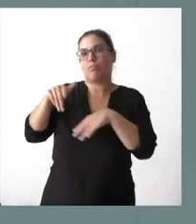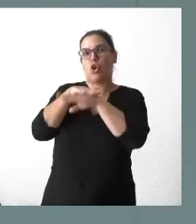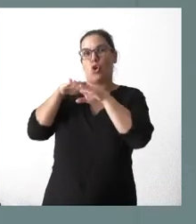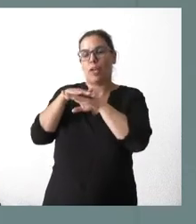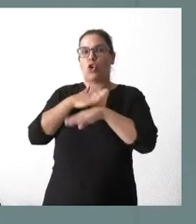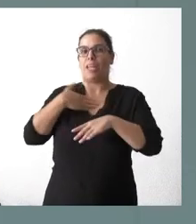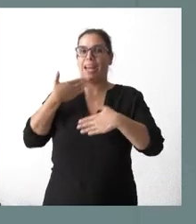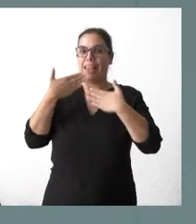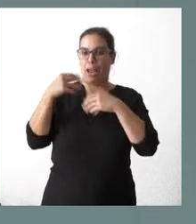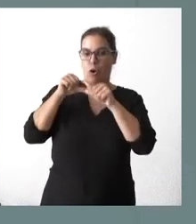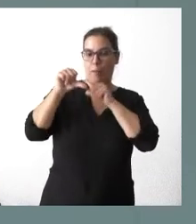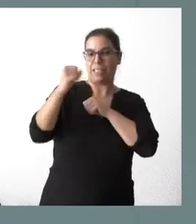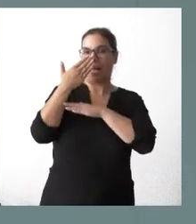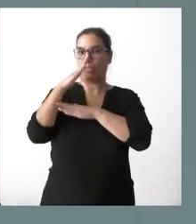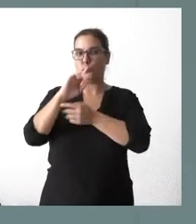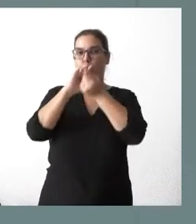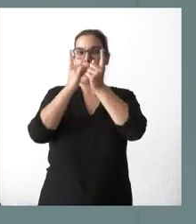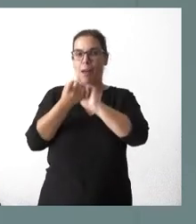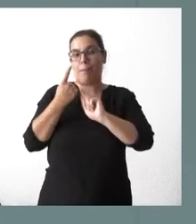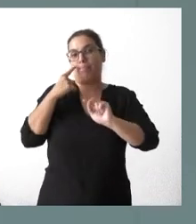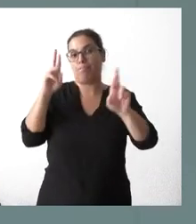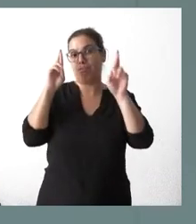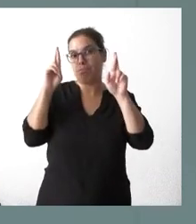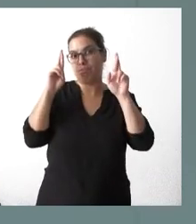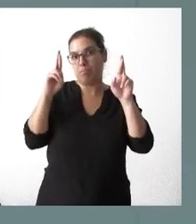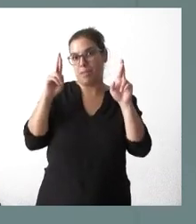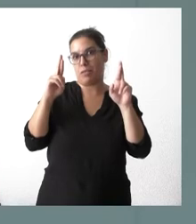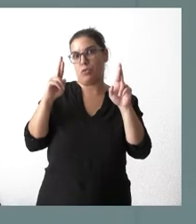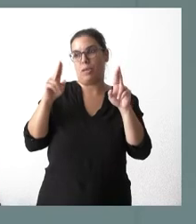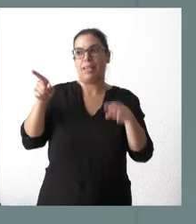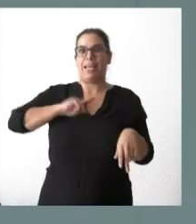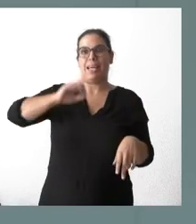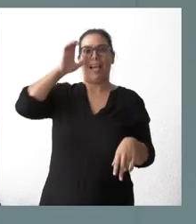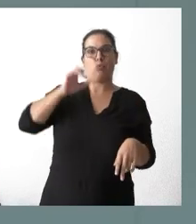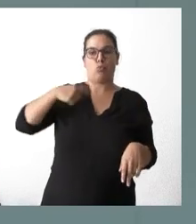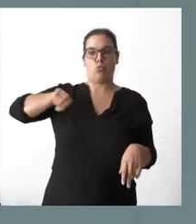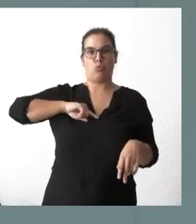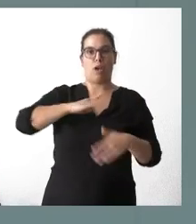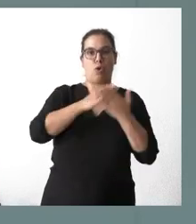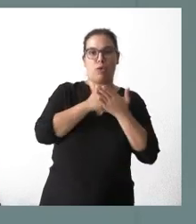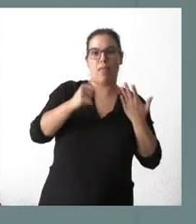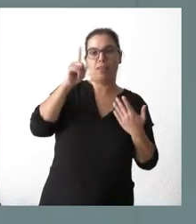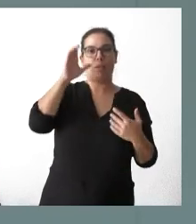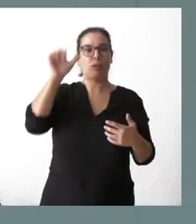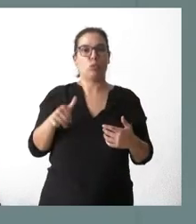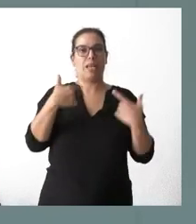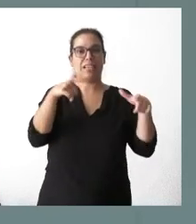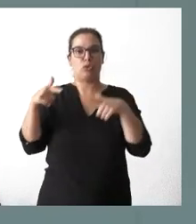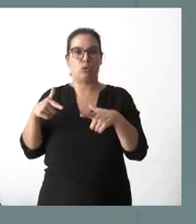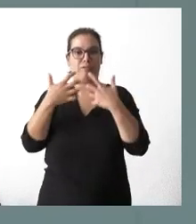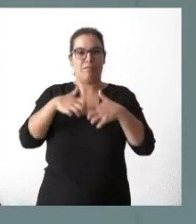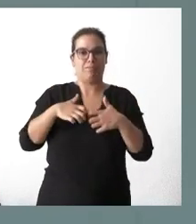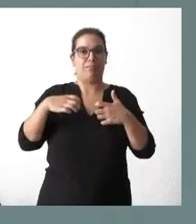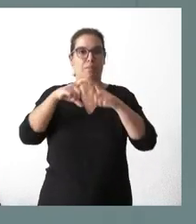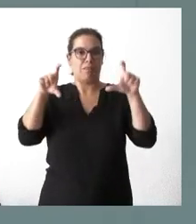del diálogo y que va a escuchar a las comunidades autónomas, a los sectores productivos afectados y va a optar